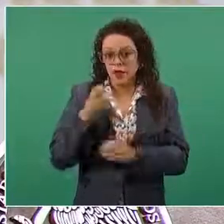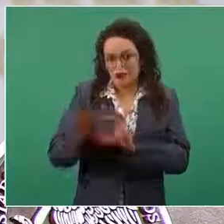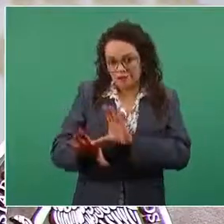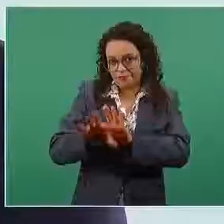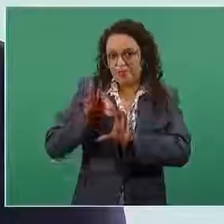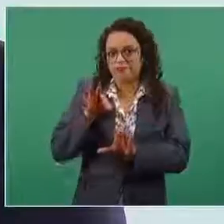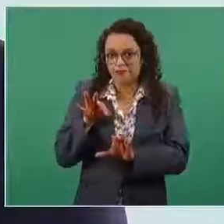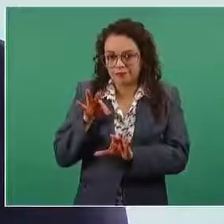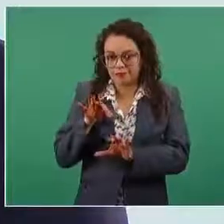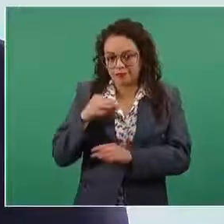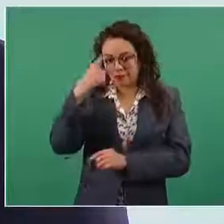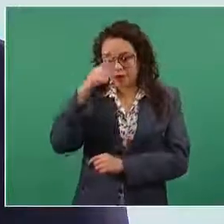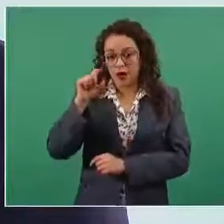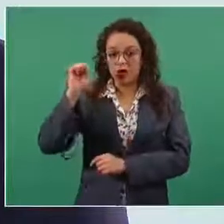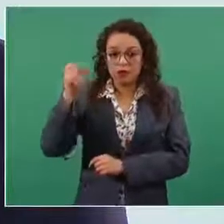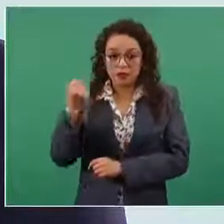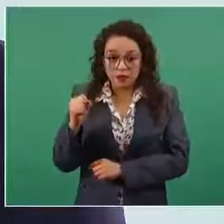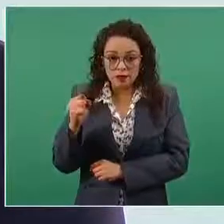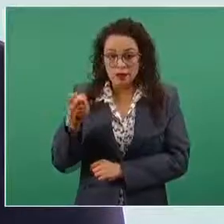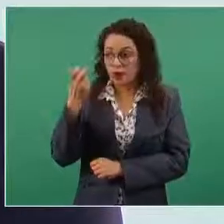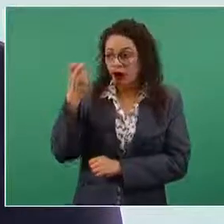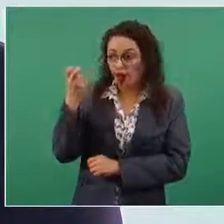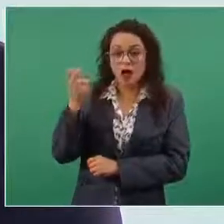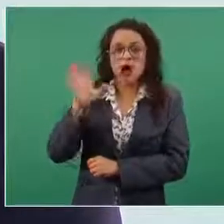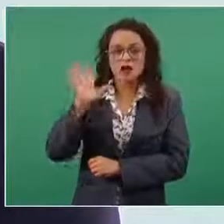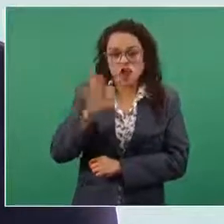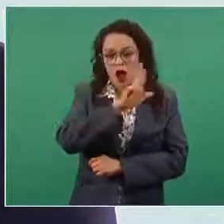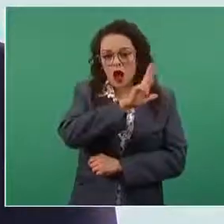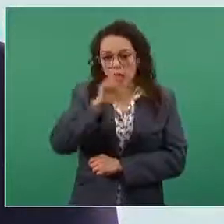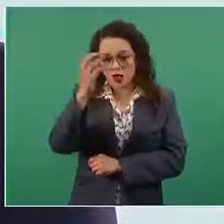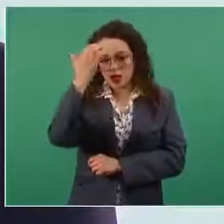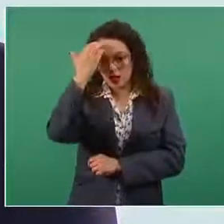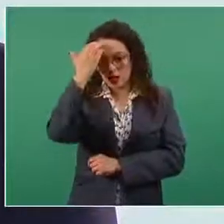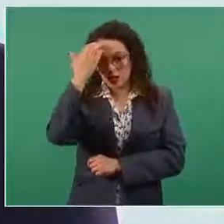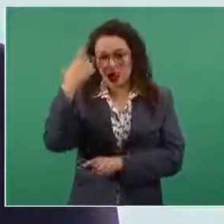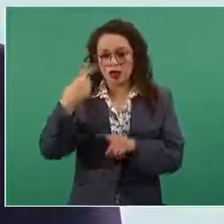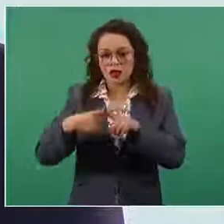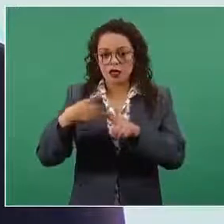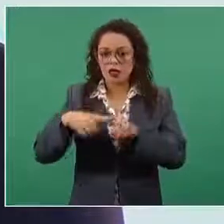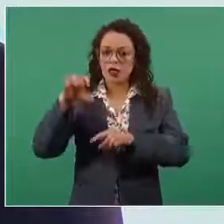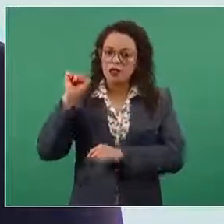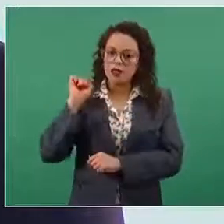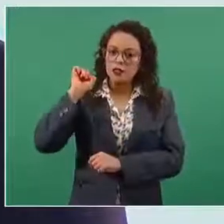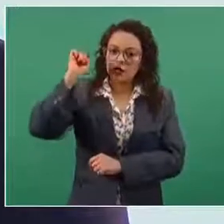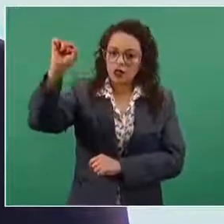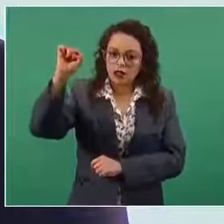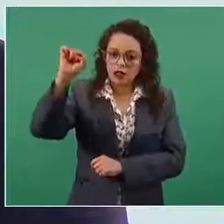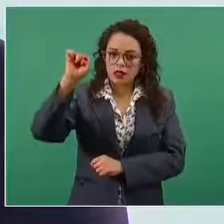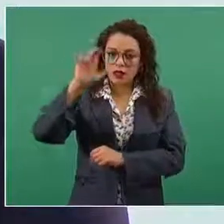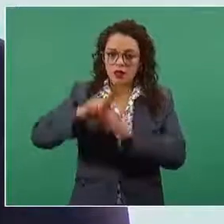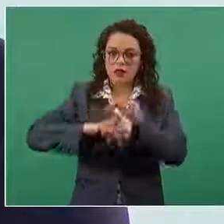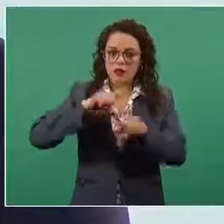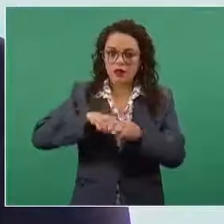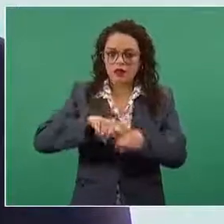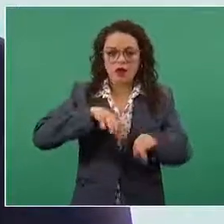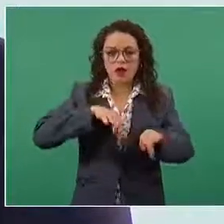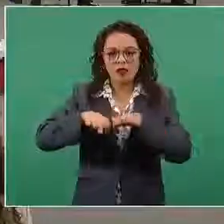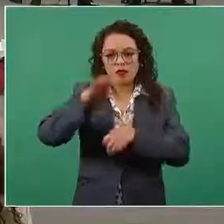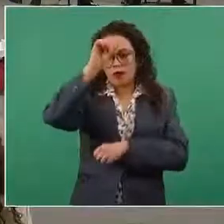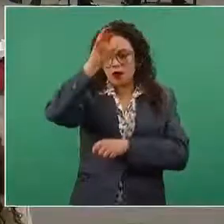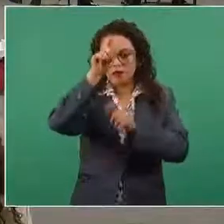Junta Federal de Conciliación y Arbitraje reconoció al Sindicato Nacional de Trabajadores Mineros,